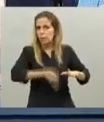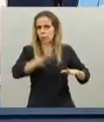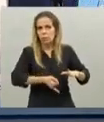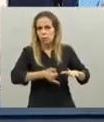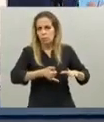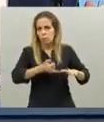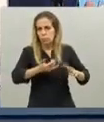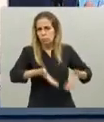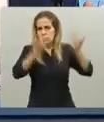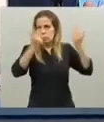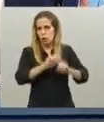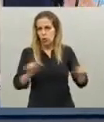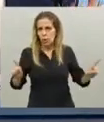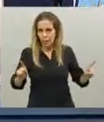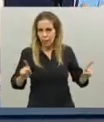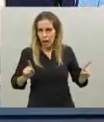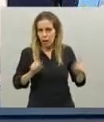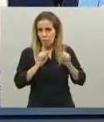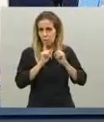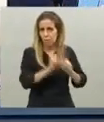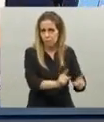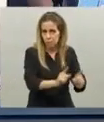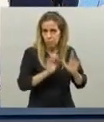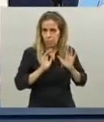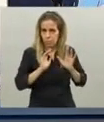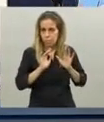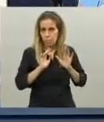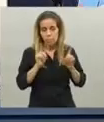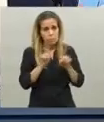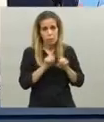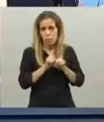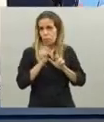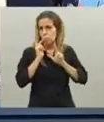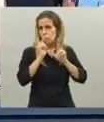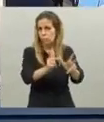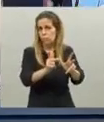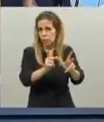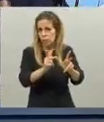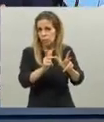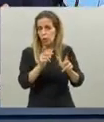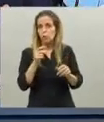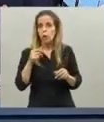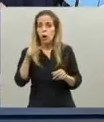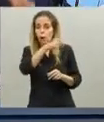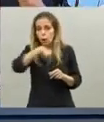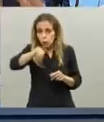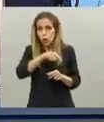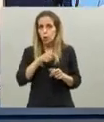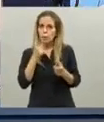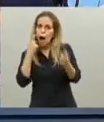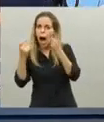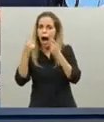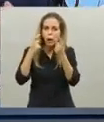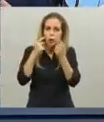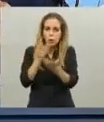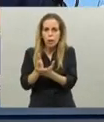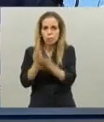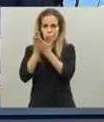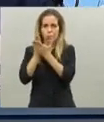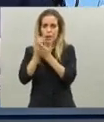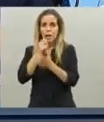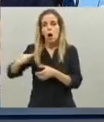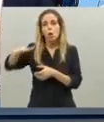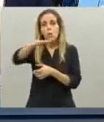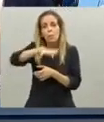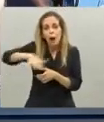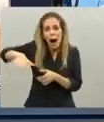regla de tres simple es al revés y lo hemos dicho siempre vamos a estar monitoreando y allí donde crezcan los contagios